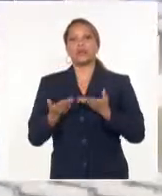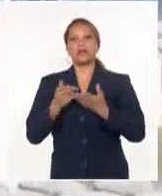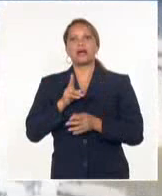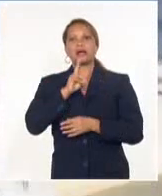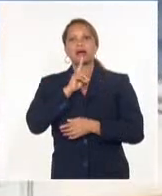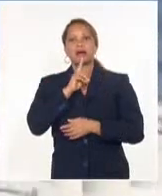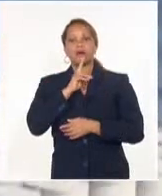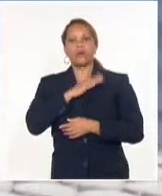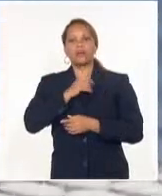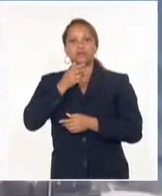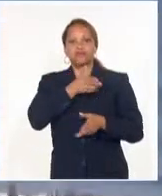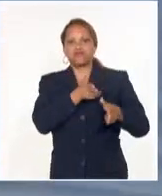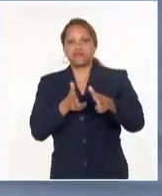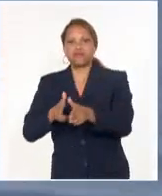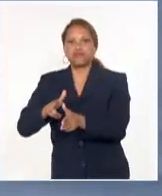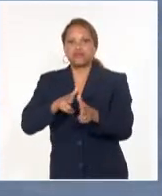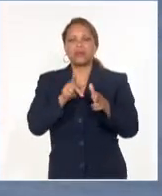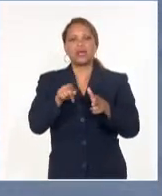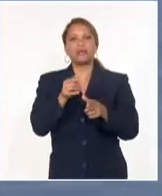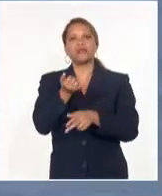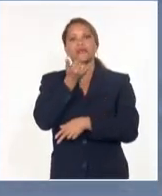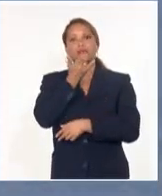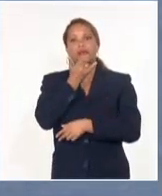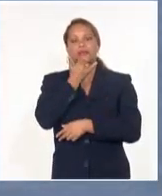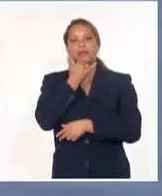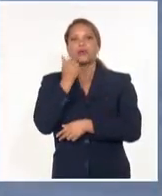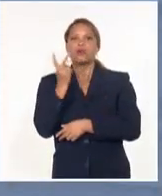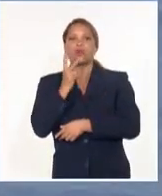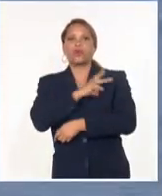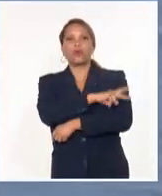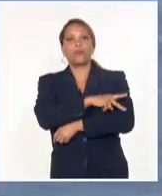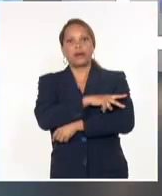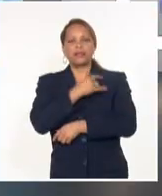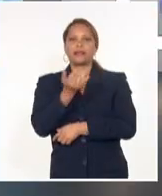océano ha levantado tensiones entre los países vecinos.